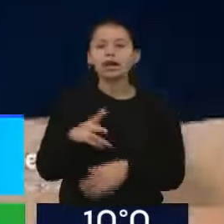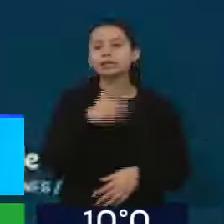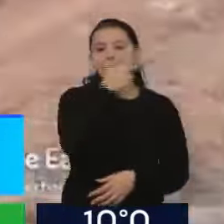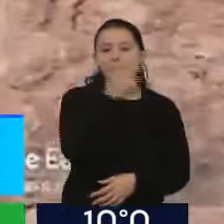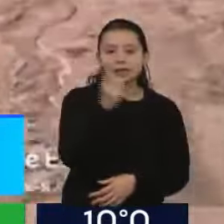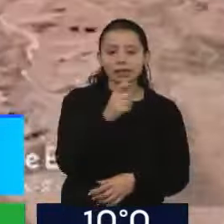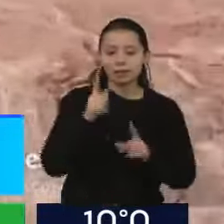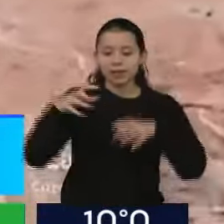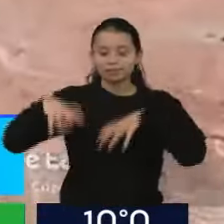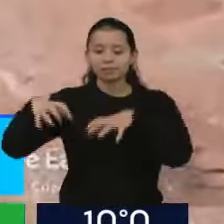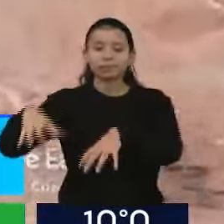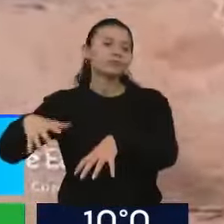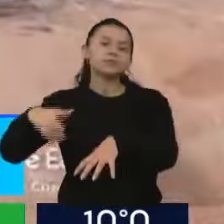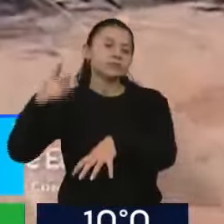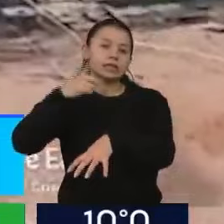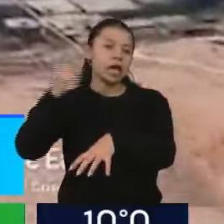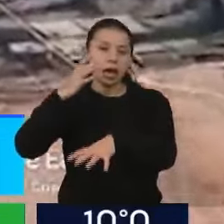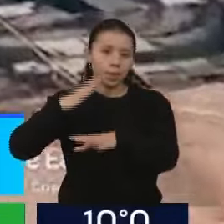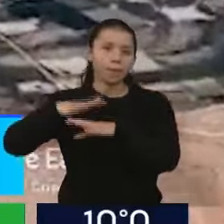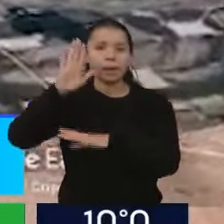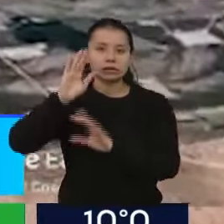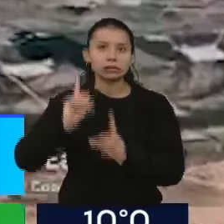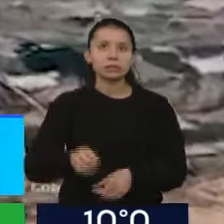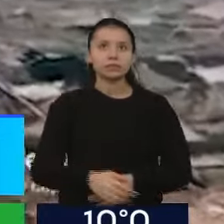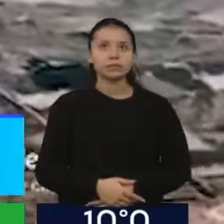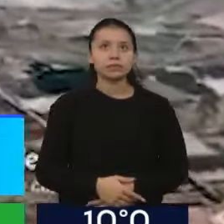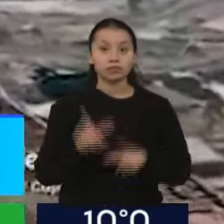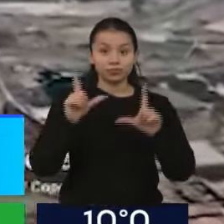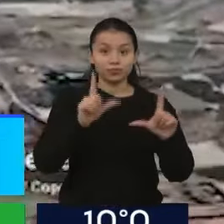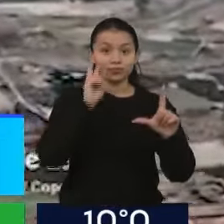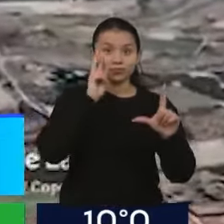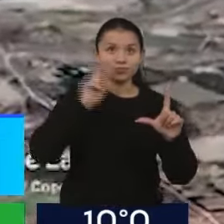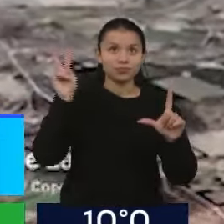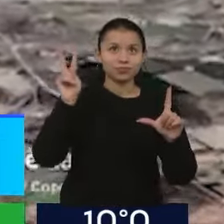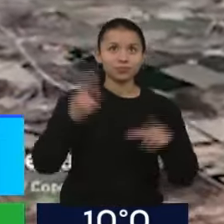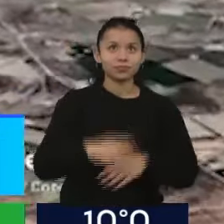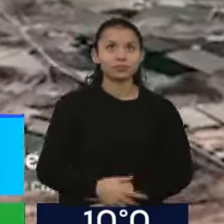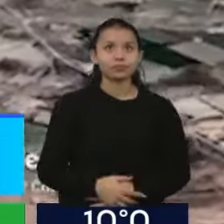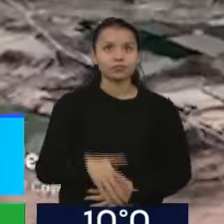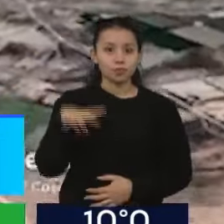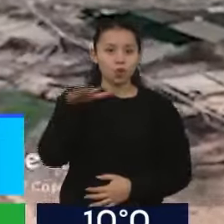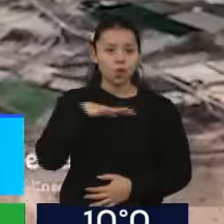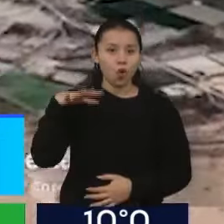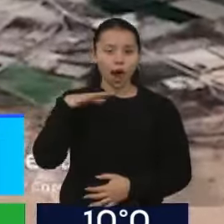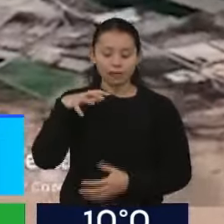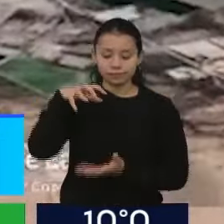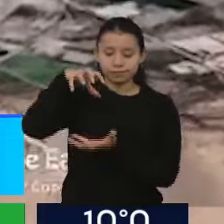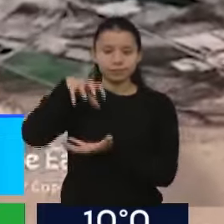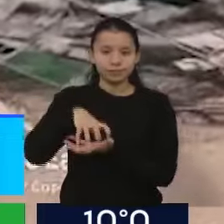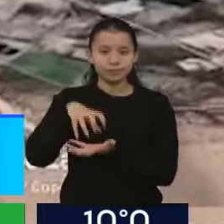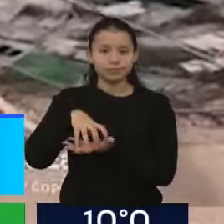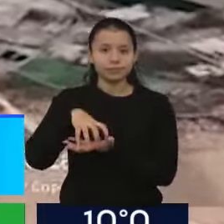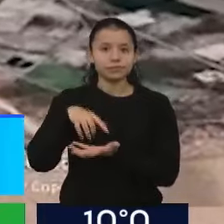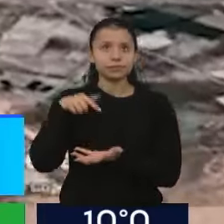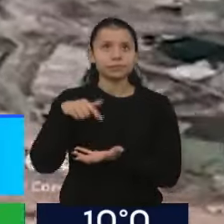de GNC en todo el país. Las imágenes que estamos compartiendo con ustedes son del gasoducto Néstor Kirchner. Ya te vamos a contar por qué.